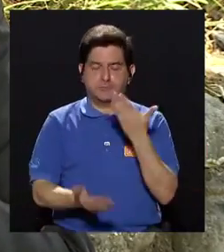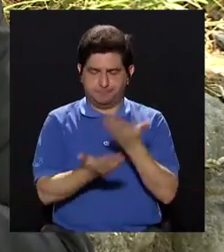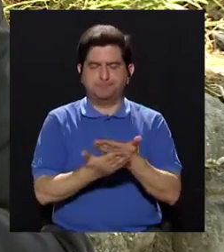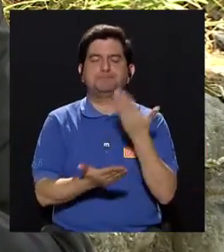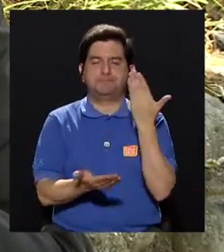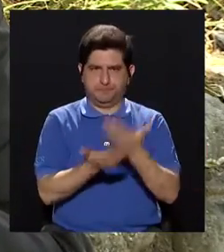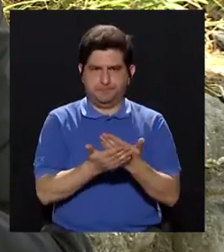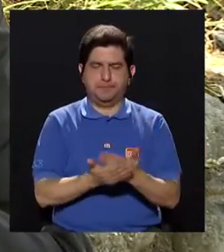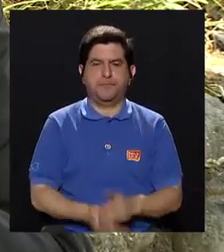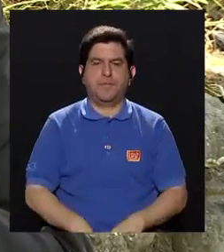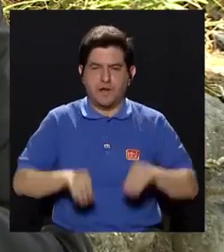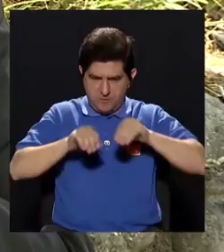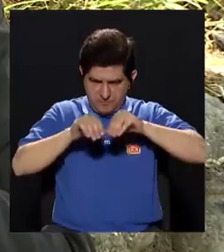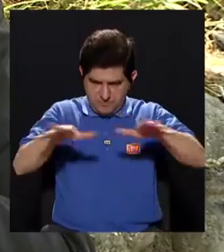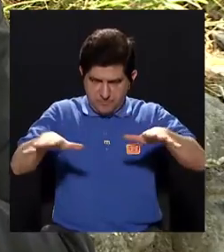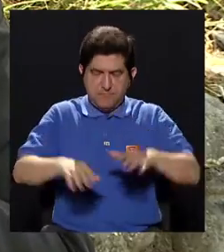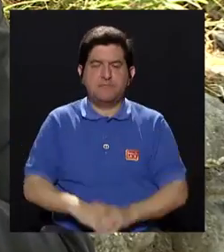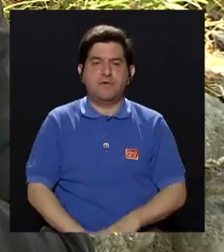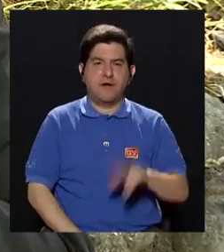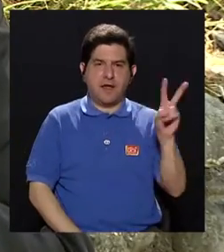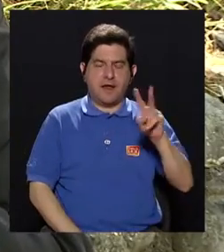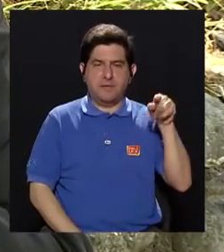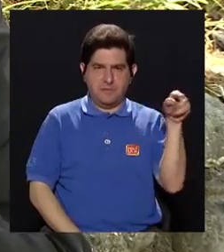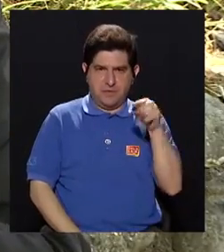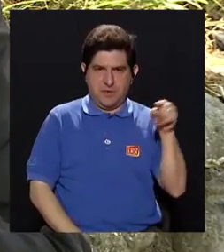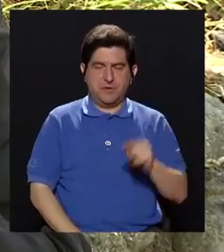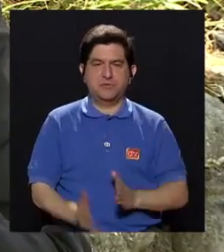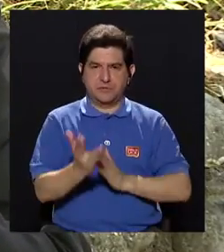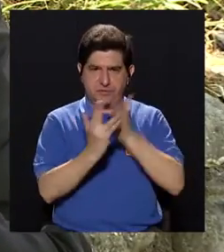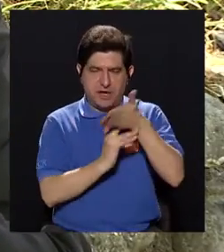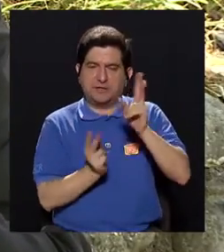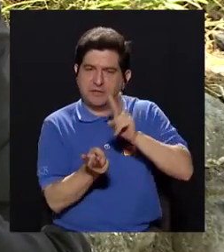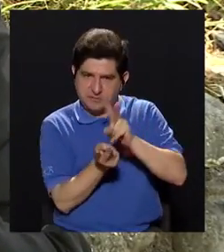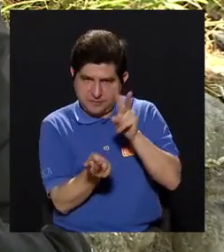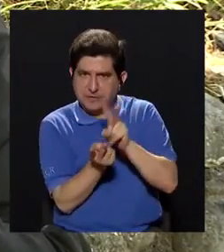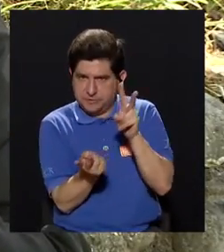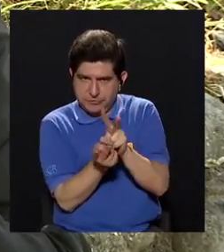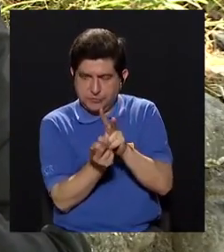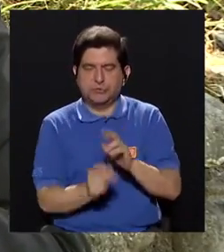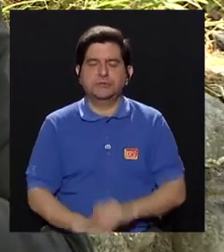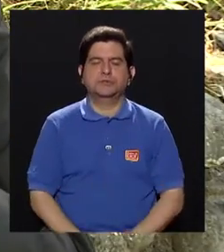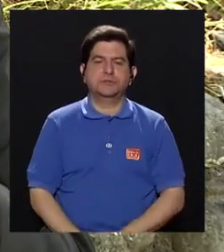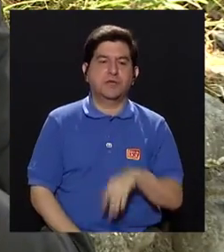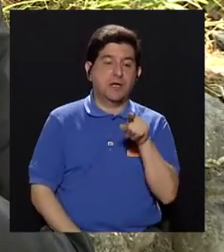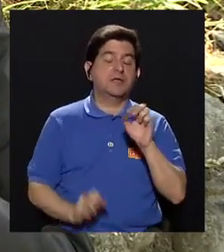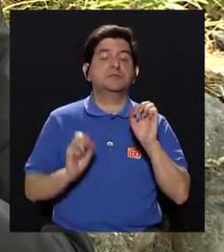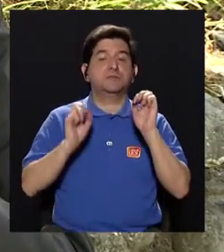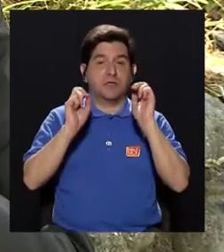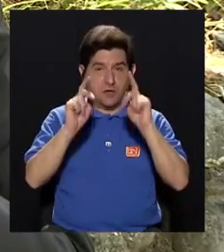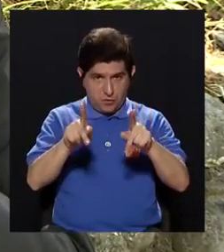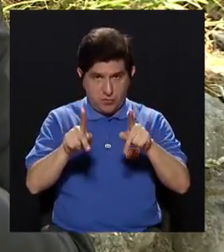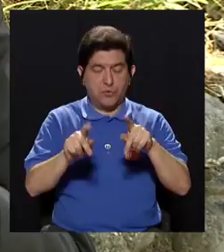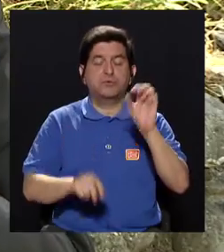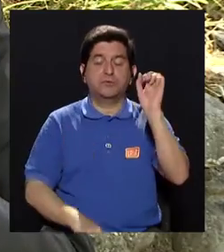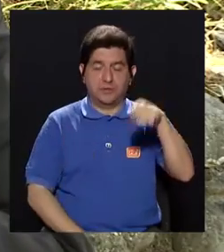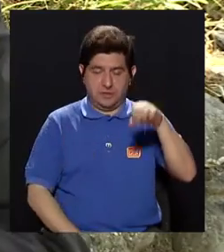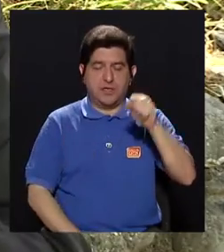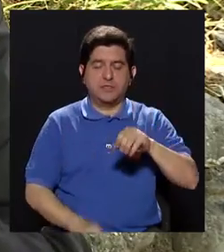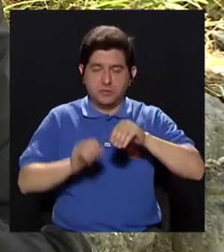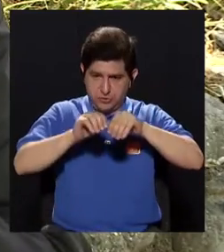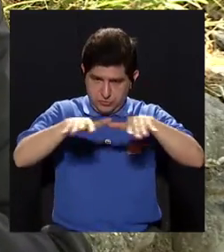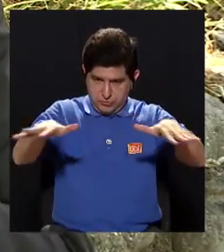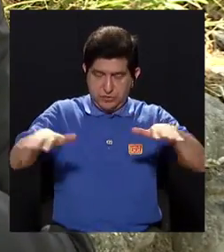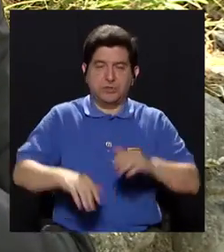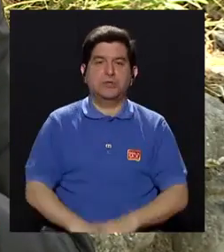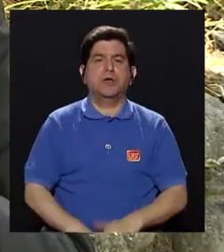certifican la transmisión del virus Zika por vía sexual. Entonces, esta es una de las posibles formas de propagación.